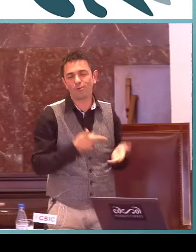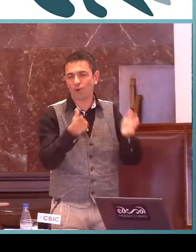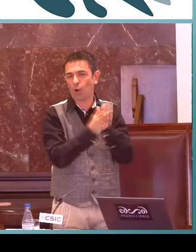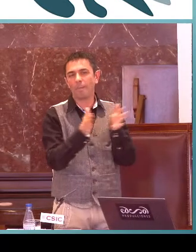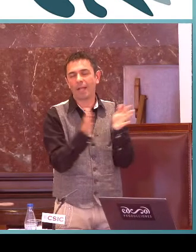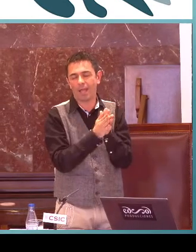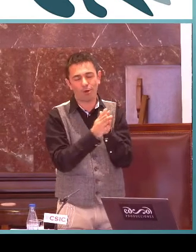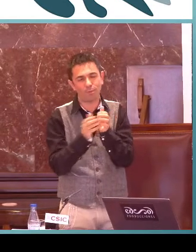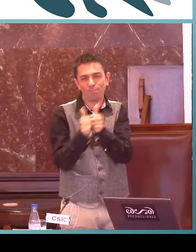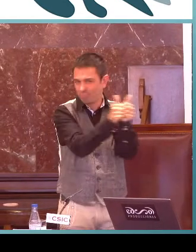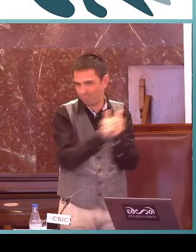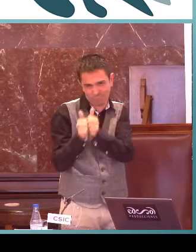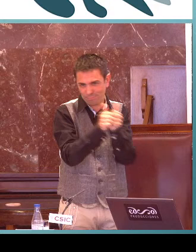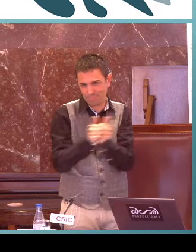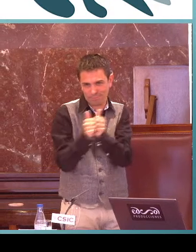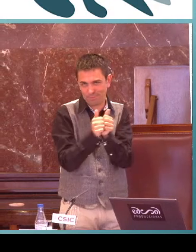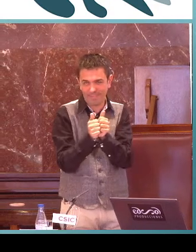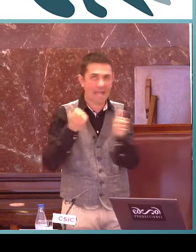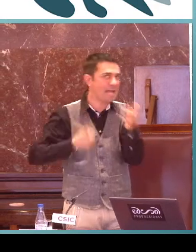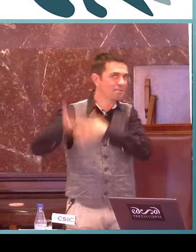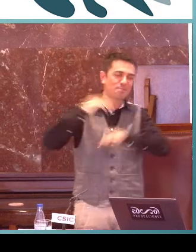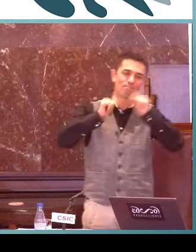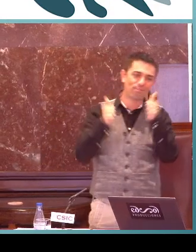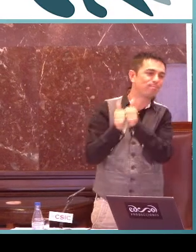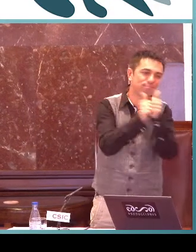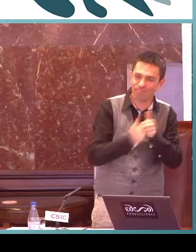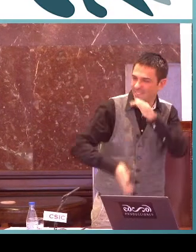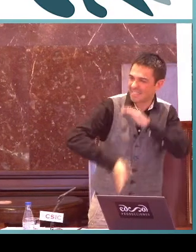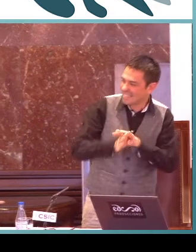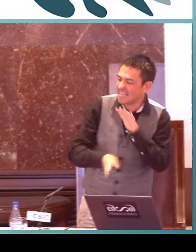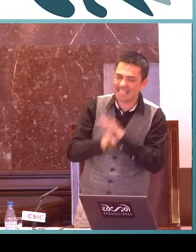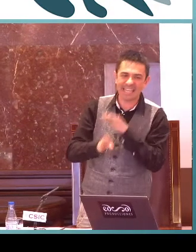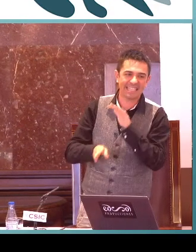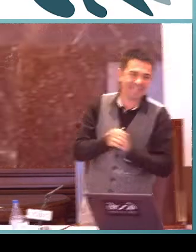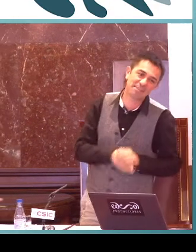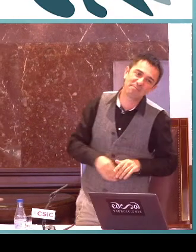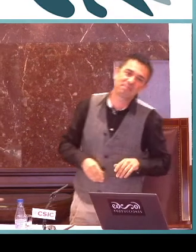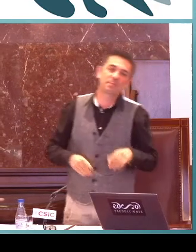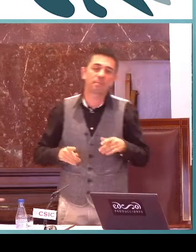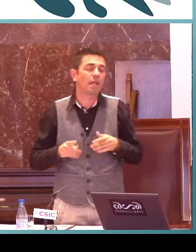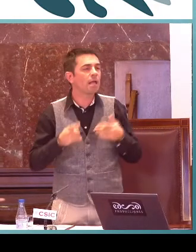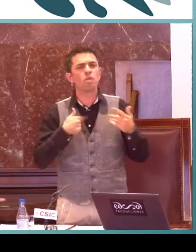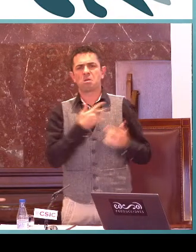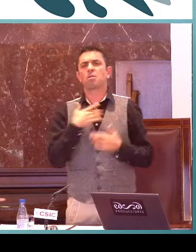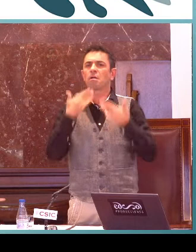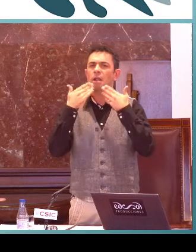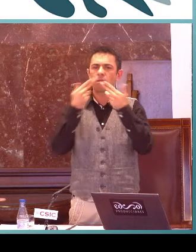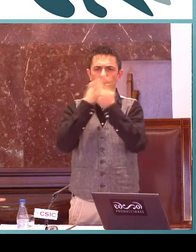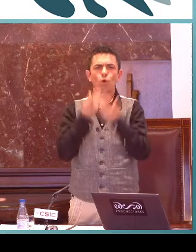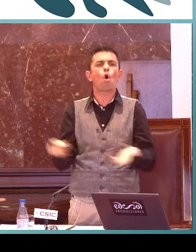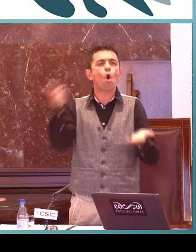Muchas gracias Paco, compañero, inseparable, desde hace mucho tiempo seguimos inseparables los dos.